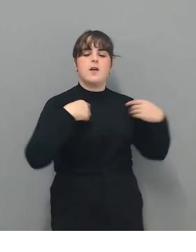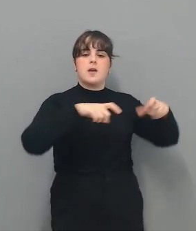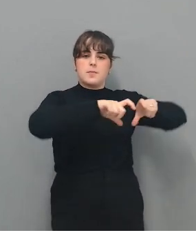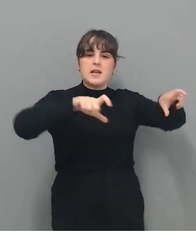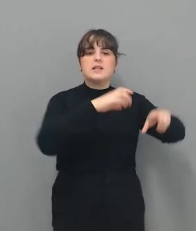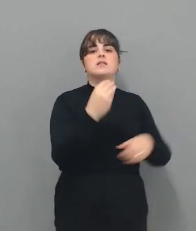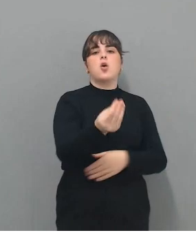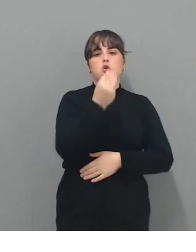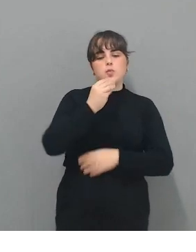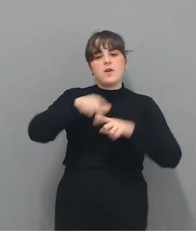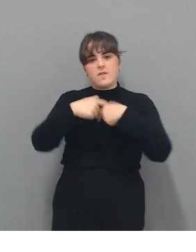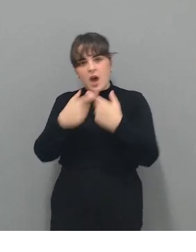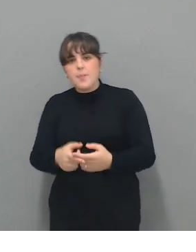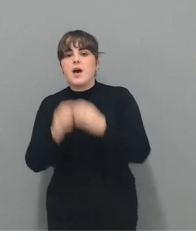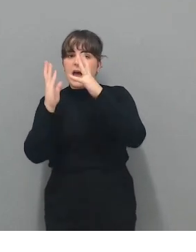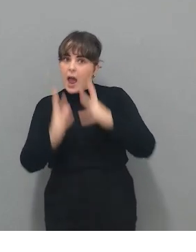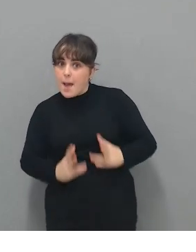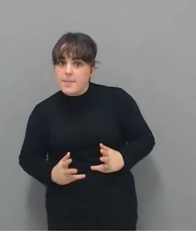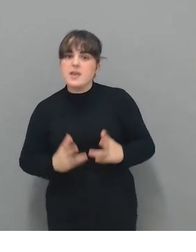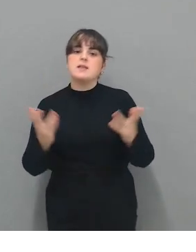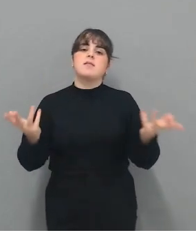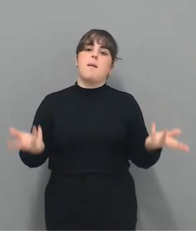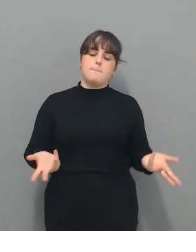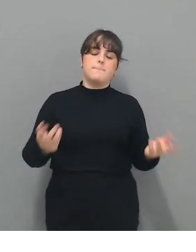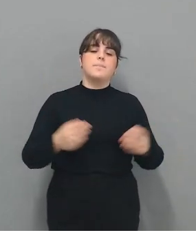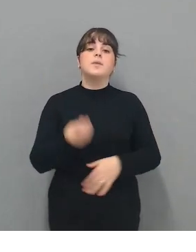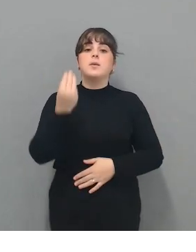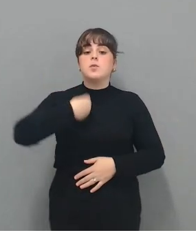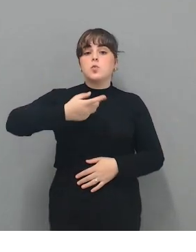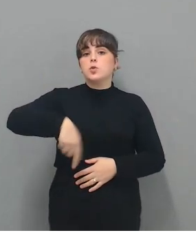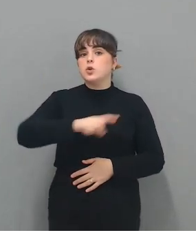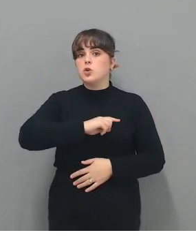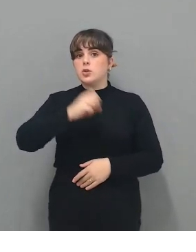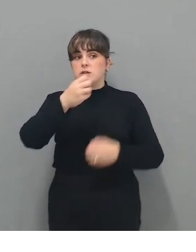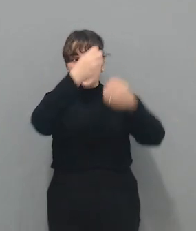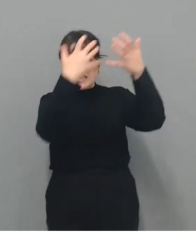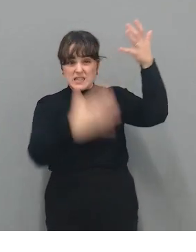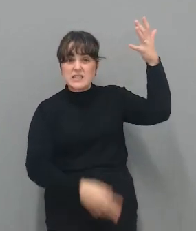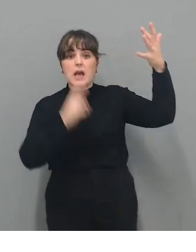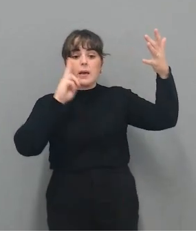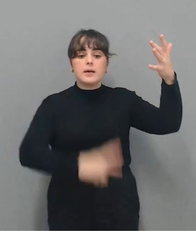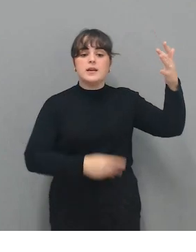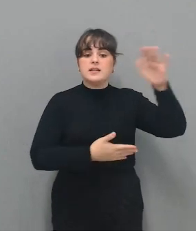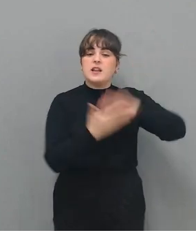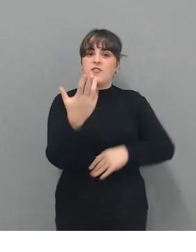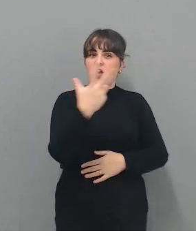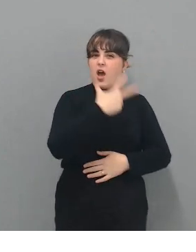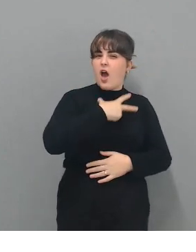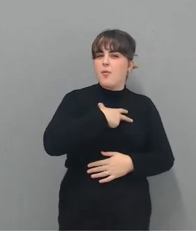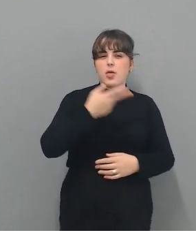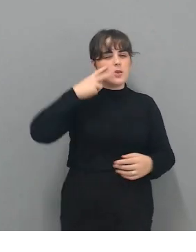familia, administrativo. Como veis aquí, no solo tenemos abogados con mucha experiencia,